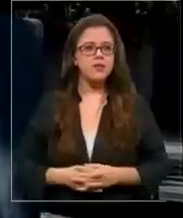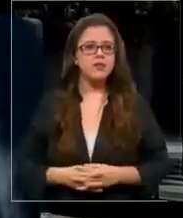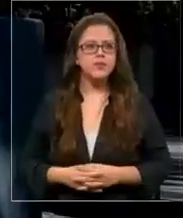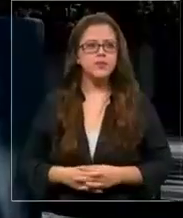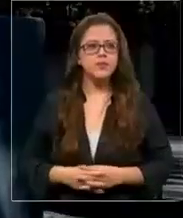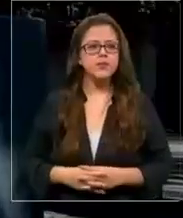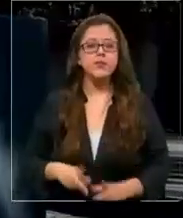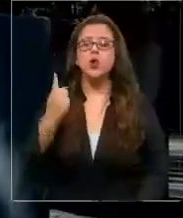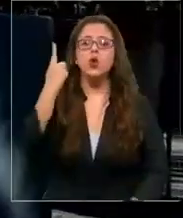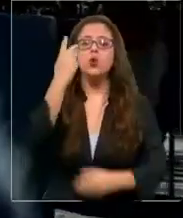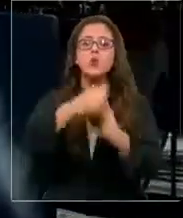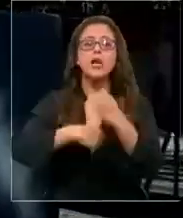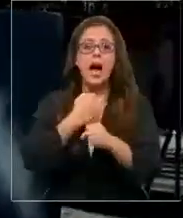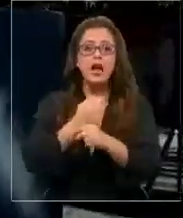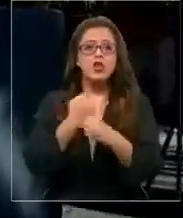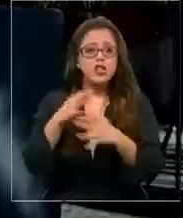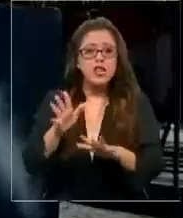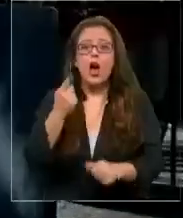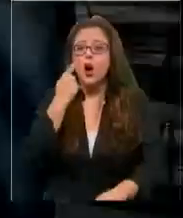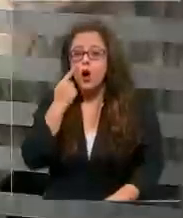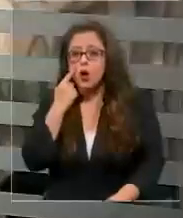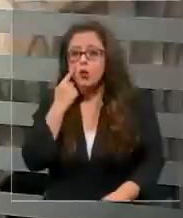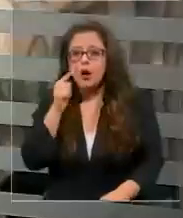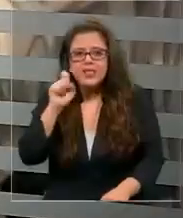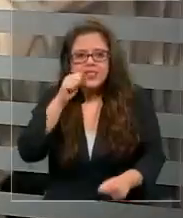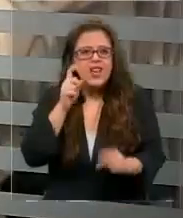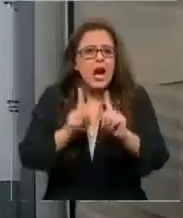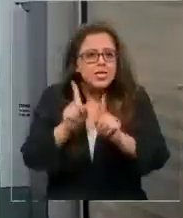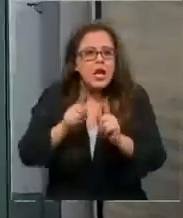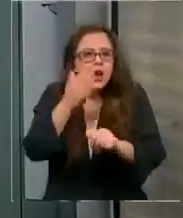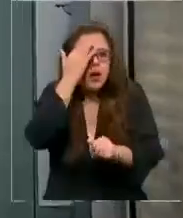Con un año de conocimiento, o sea que las cosas se están haciendo mal.